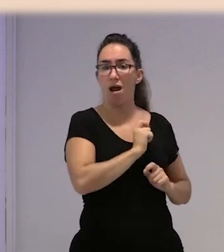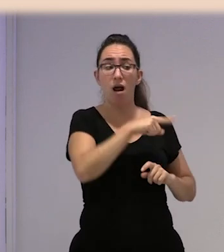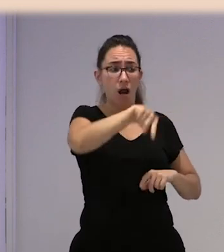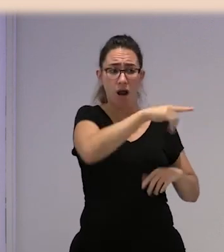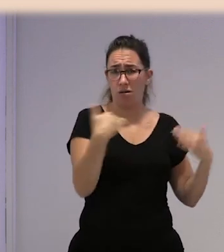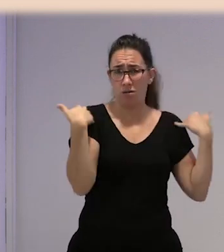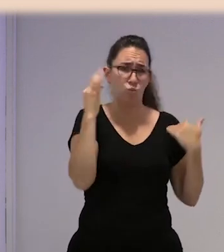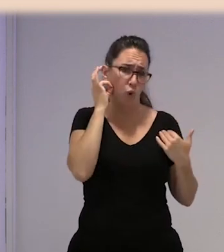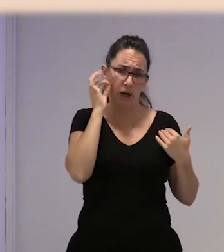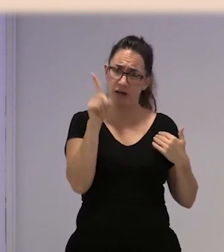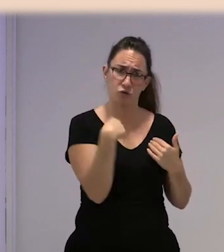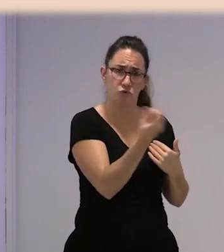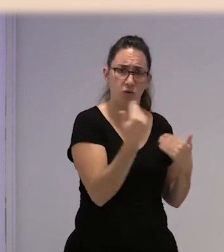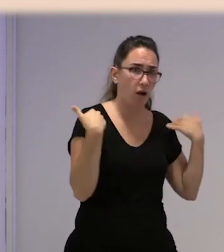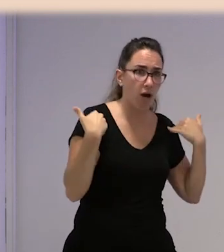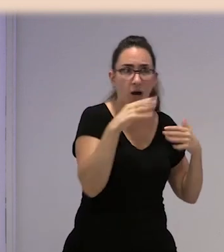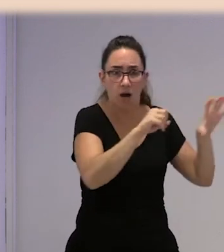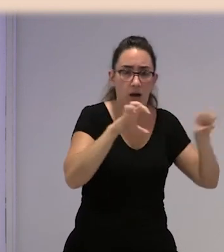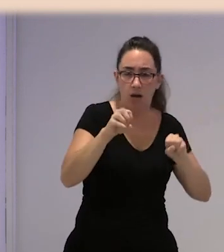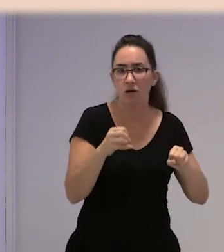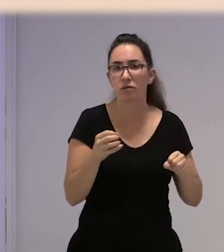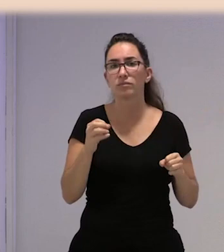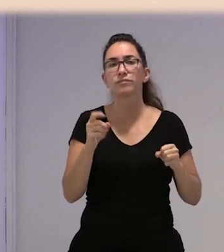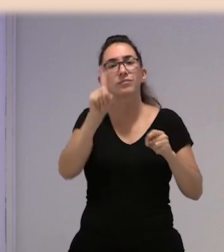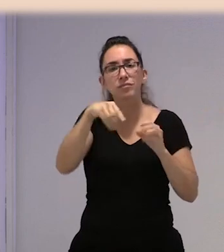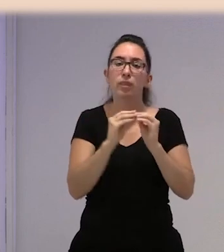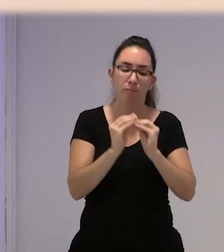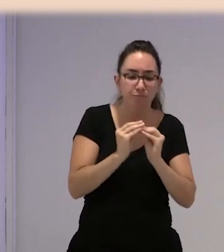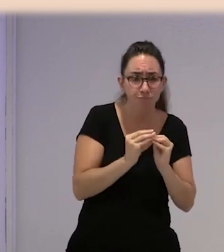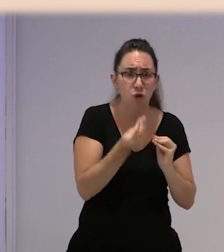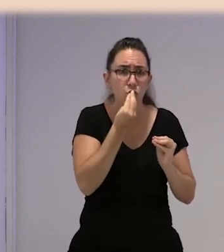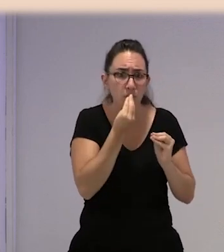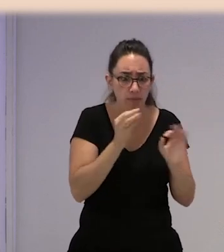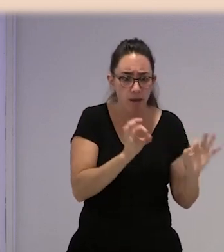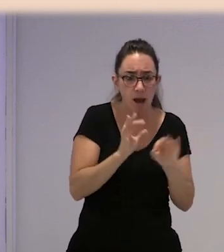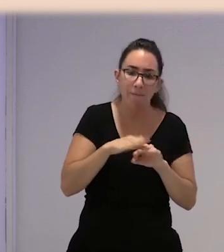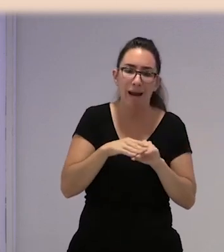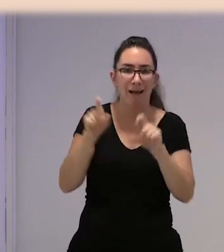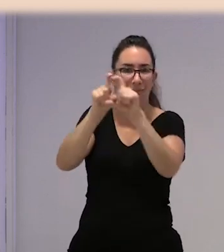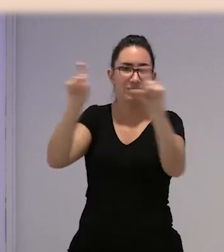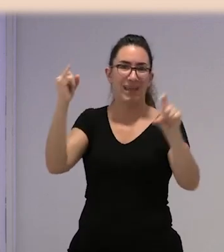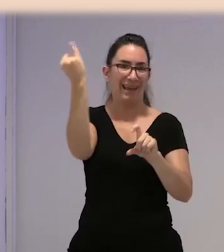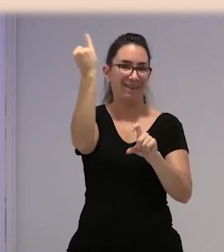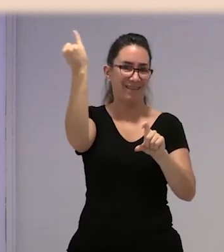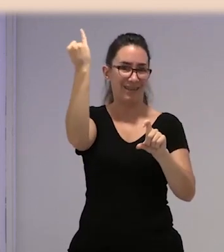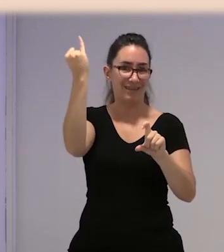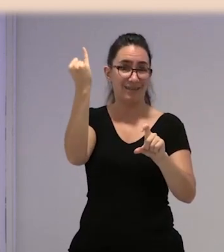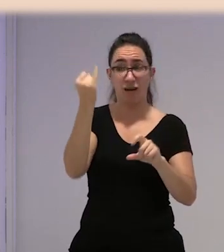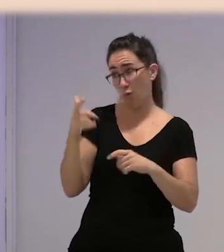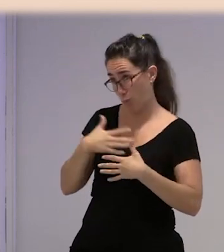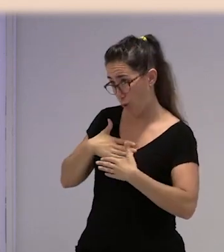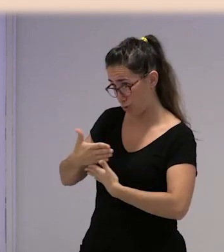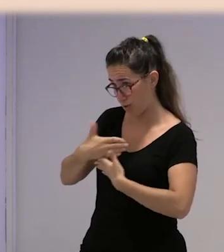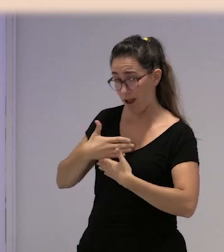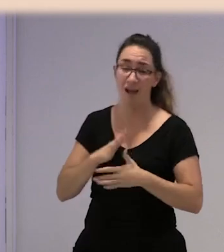También se le hace una comida a los jefes de la empresa. Voluntaria, ¿no? Espérate, porque la